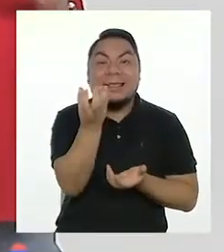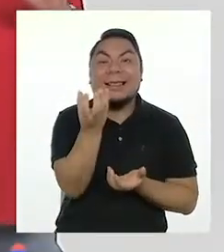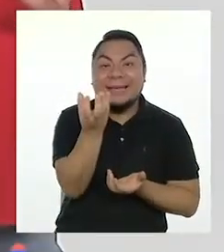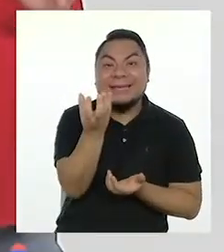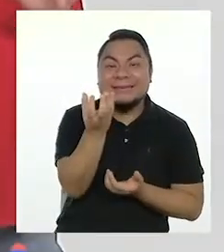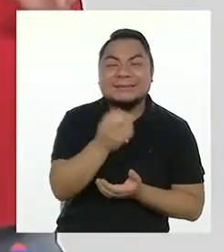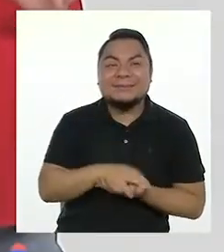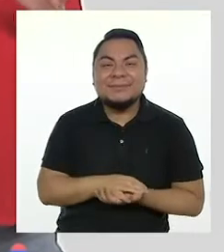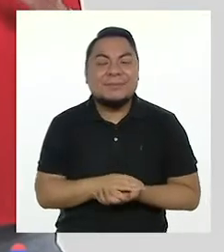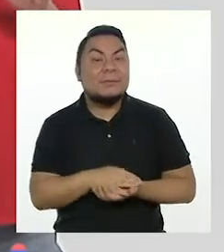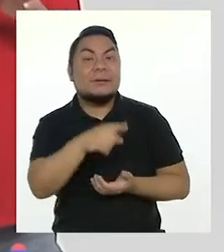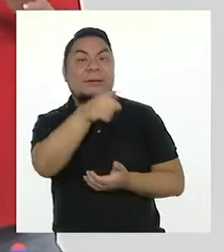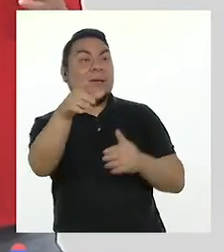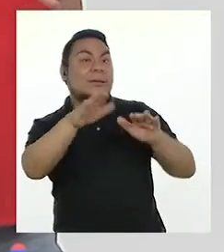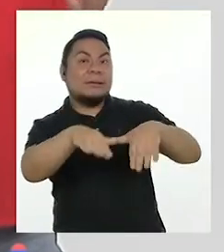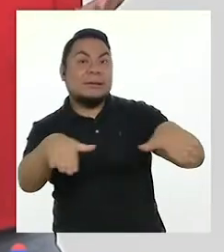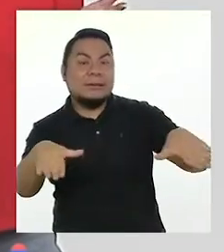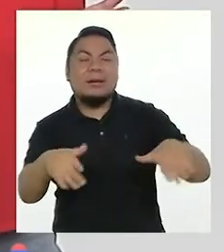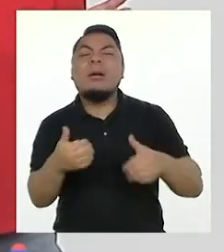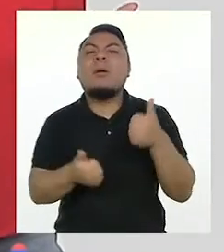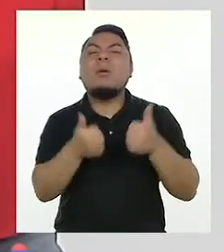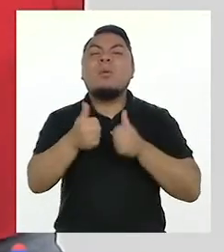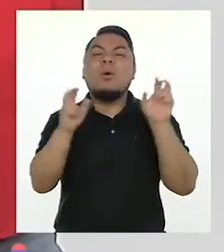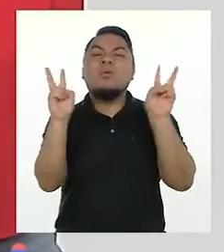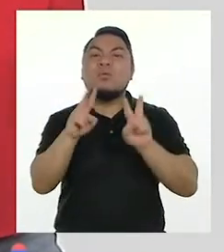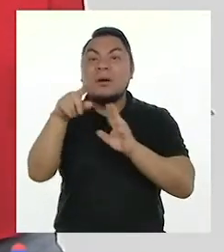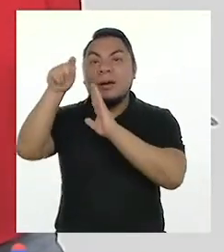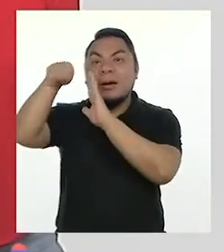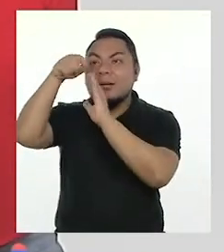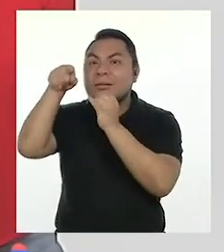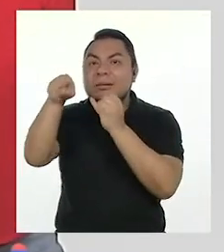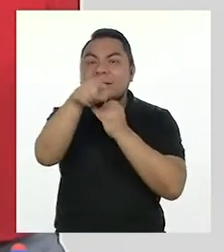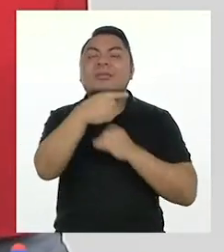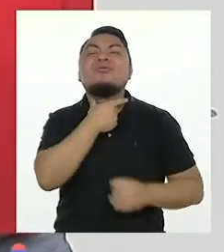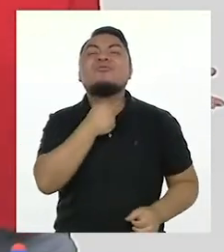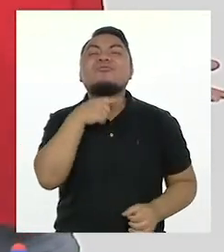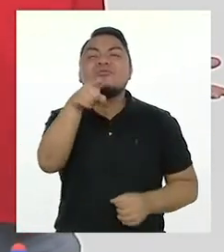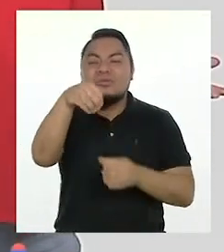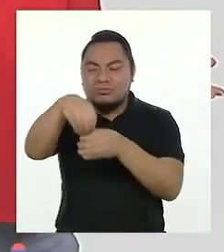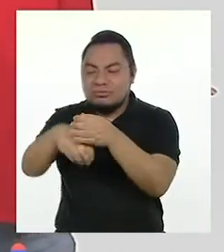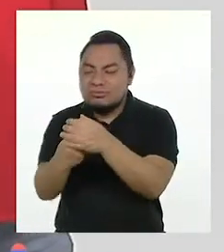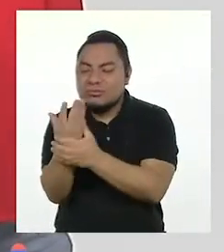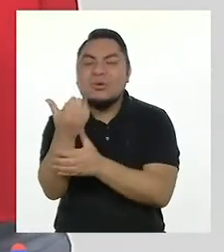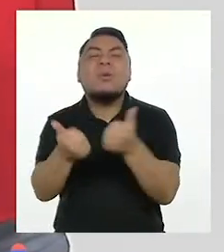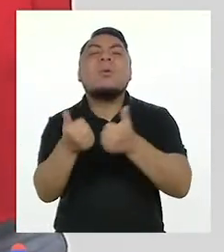Niñas y niños, ¿cuál de los vegetales del video les gustaría sembrar?